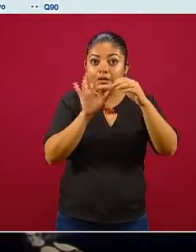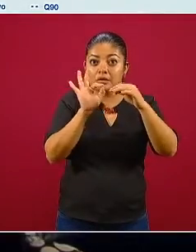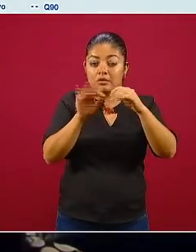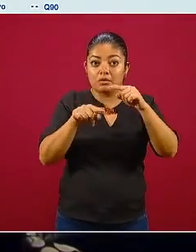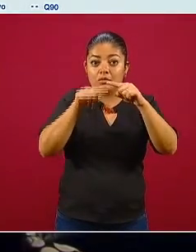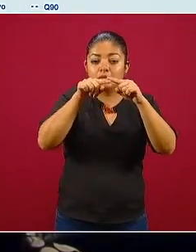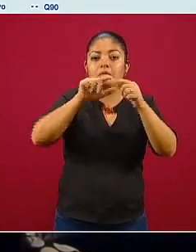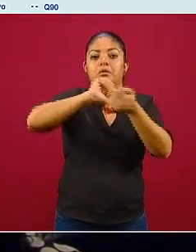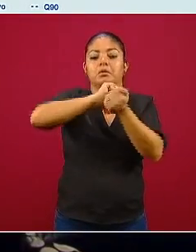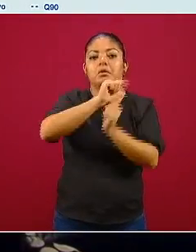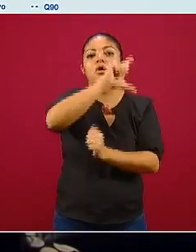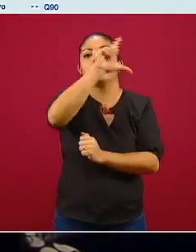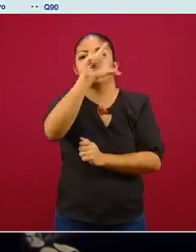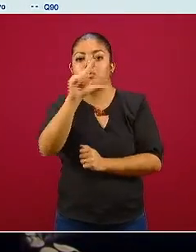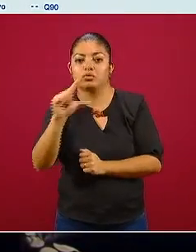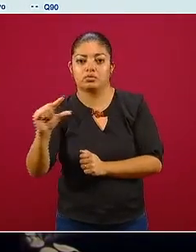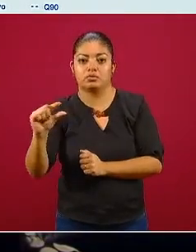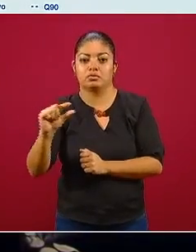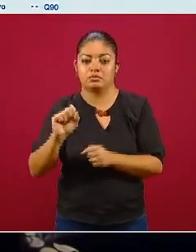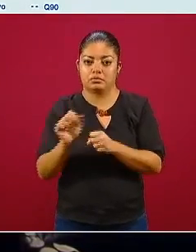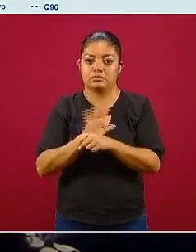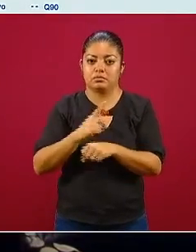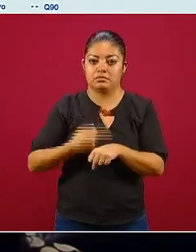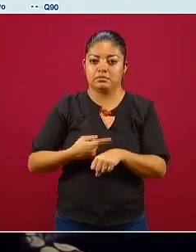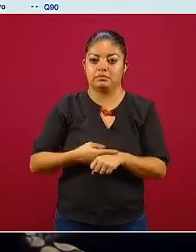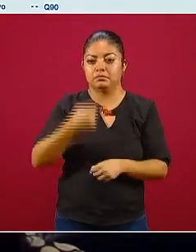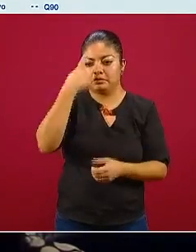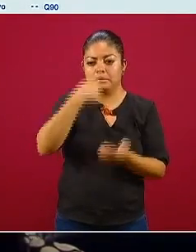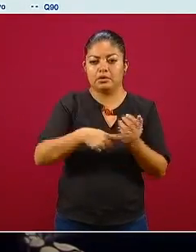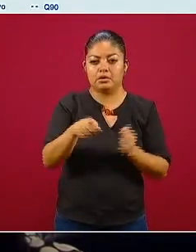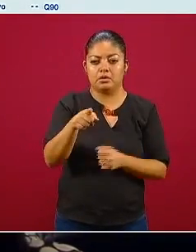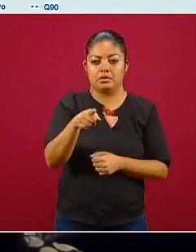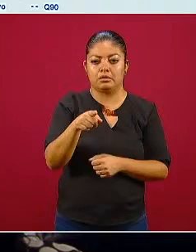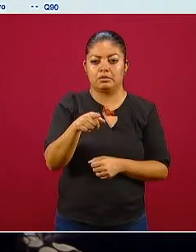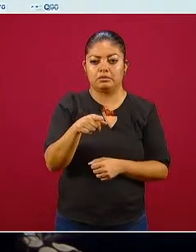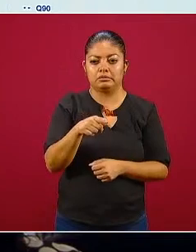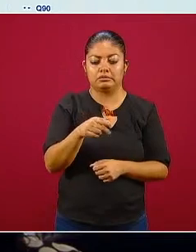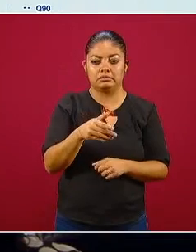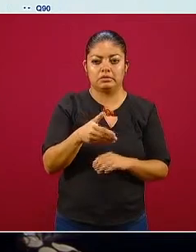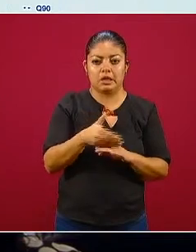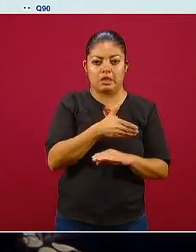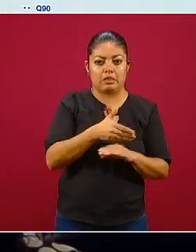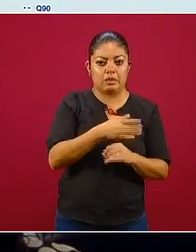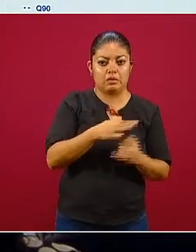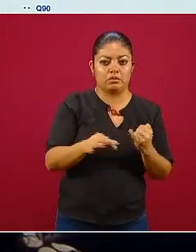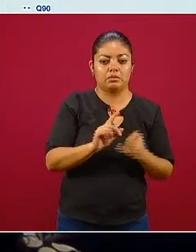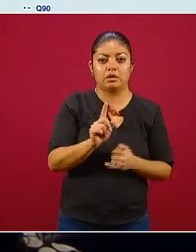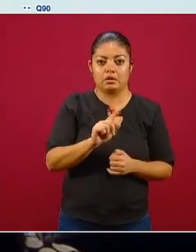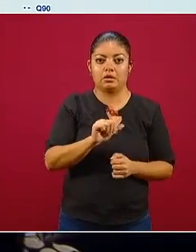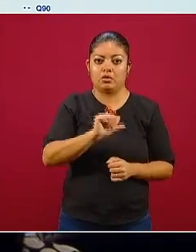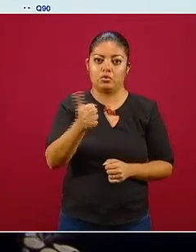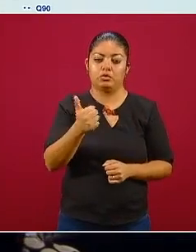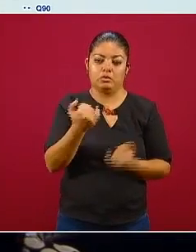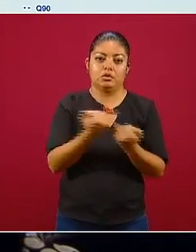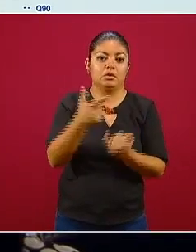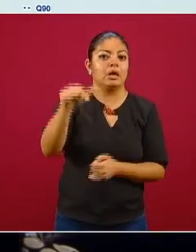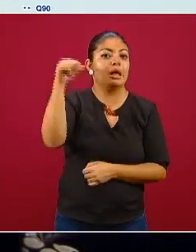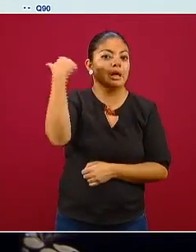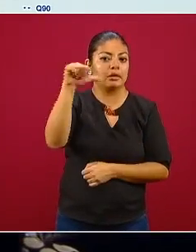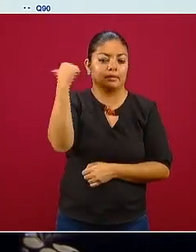la fase de descenso creo que creo esta es la penúltima siguiente ah Acapulco Guerrero